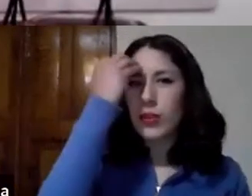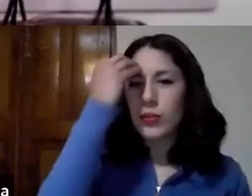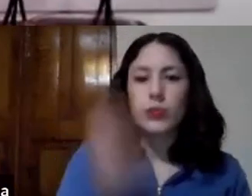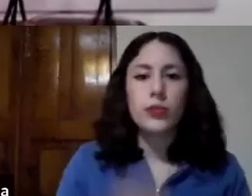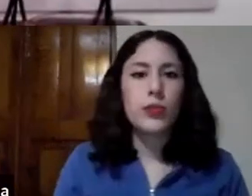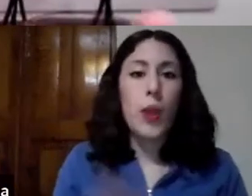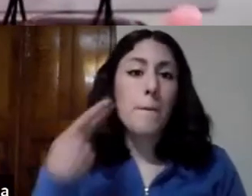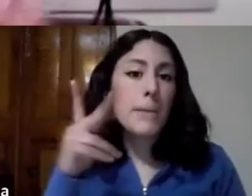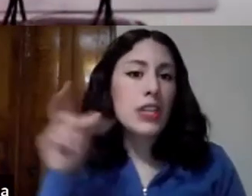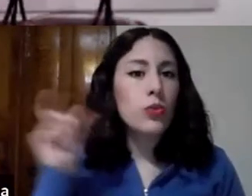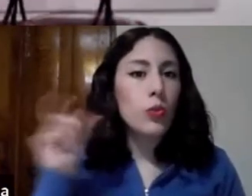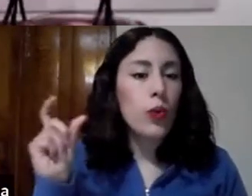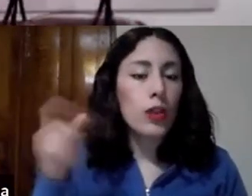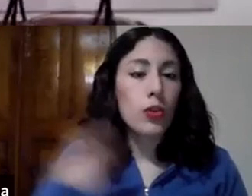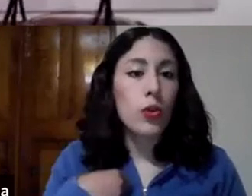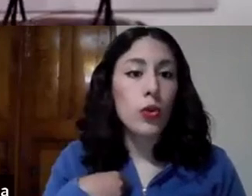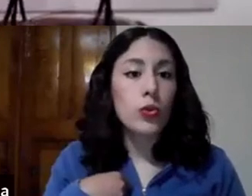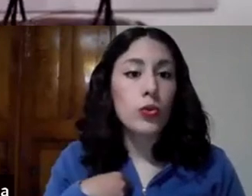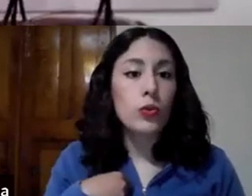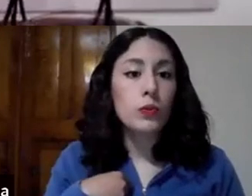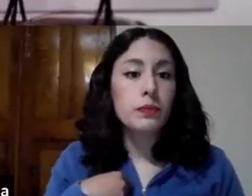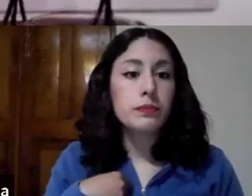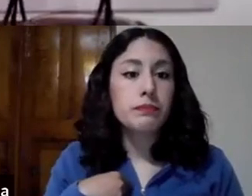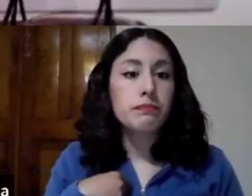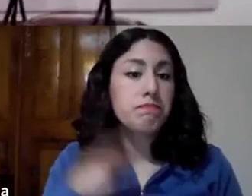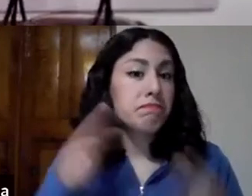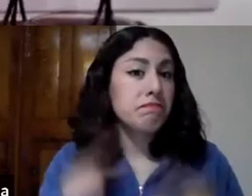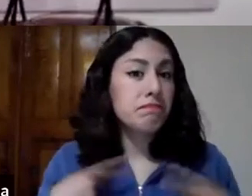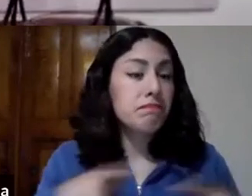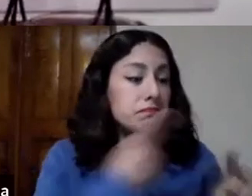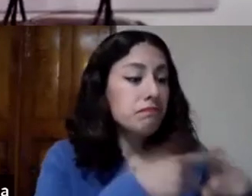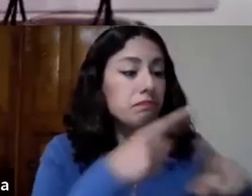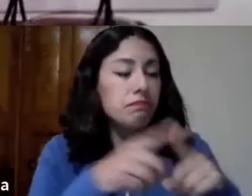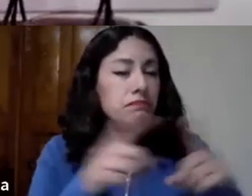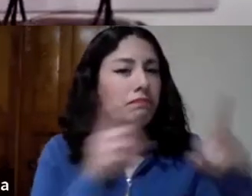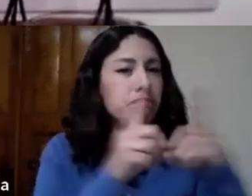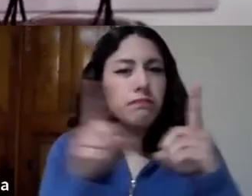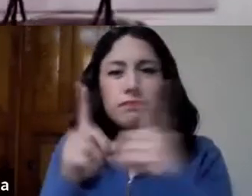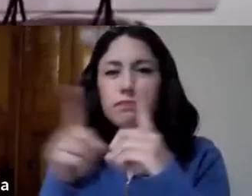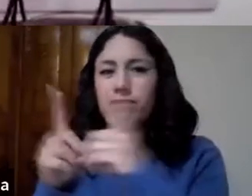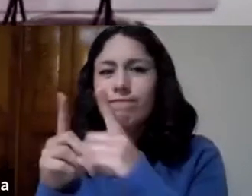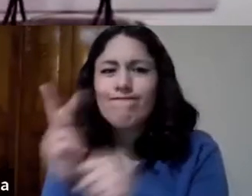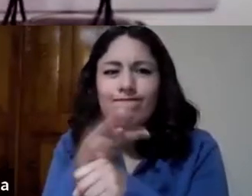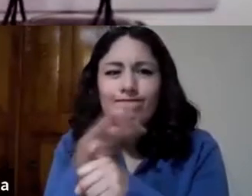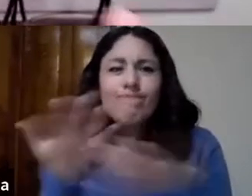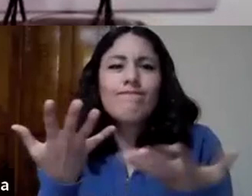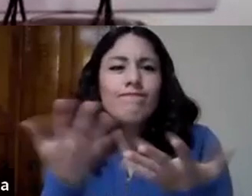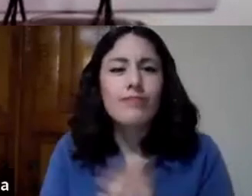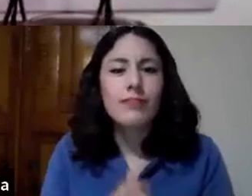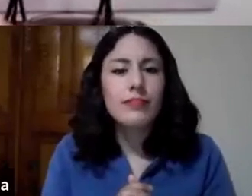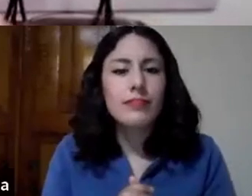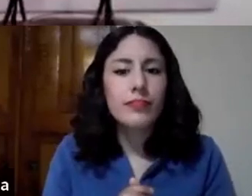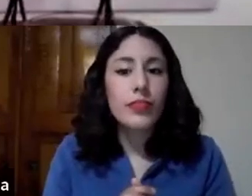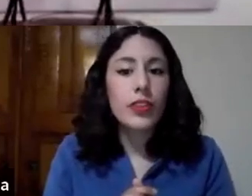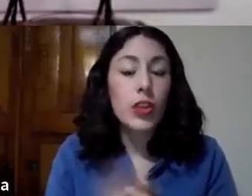yo entro en relación con diferentes personas pasa algo curioso que cuando